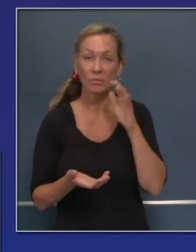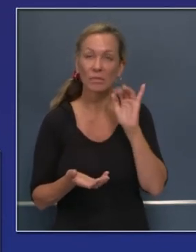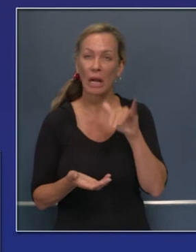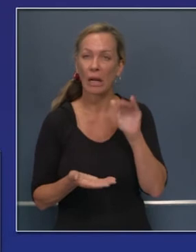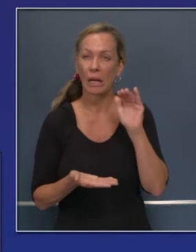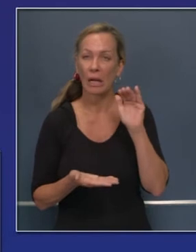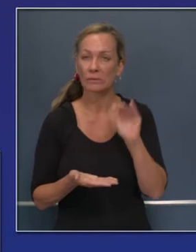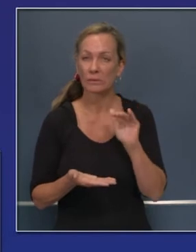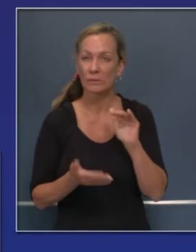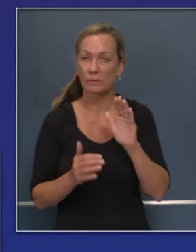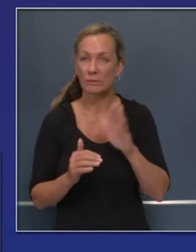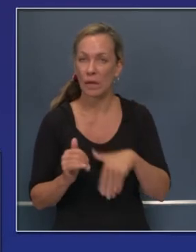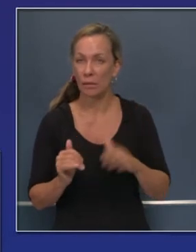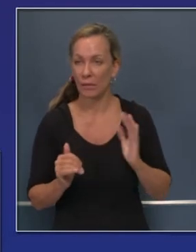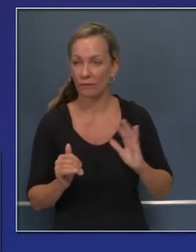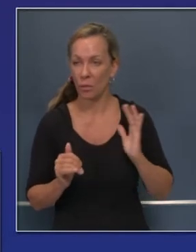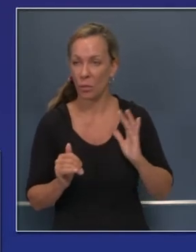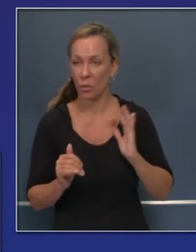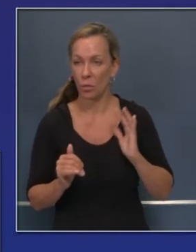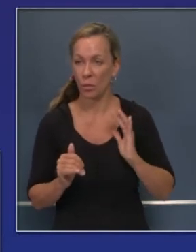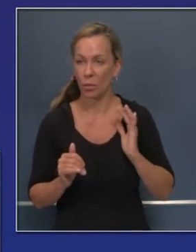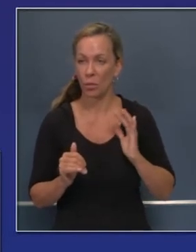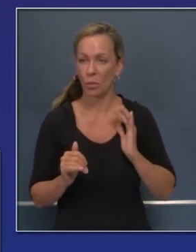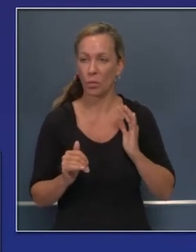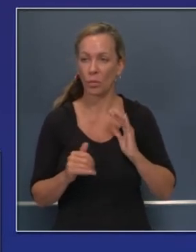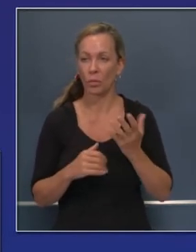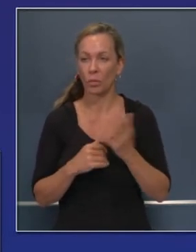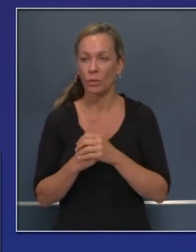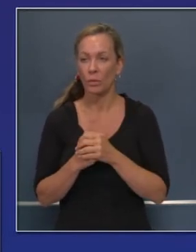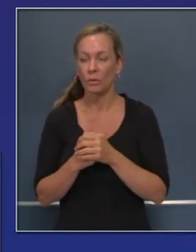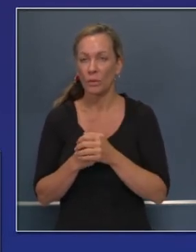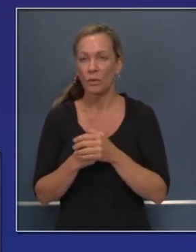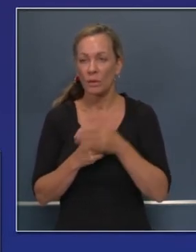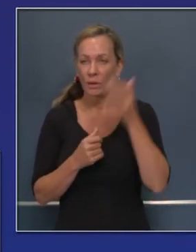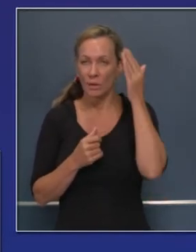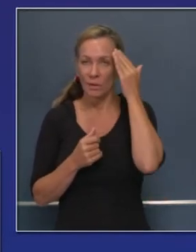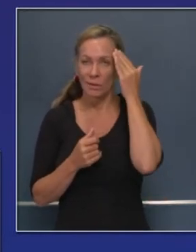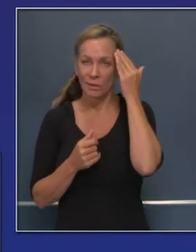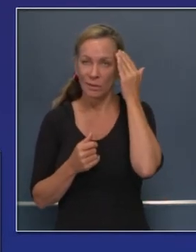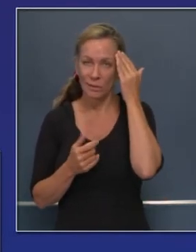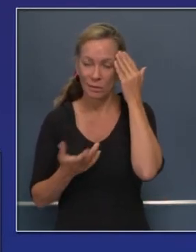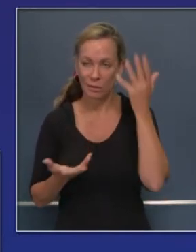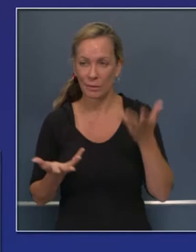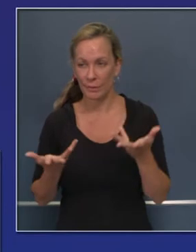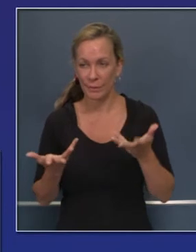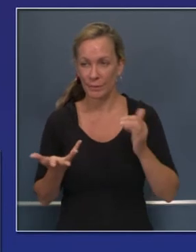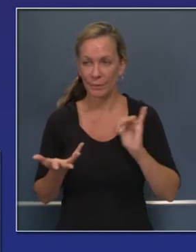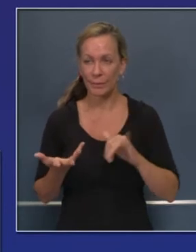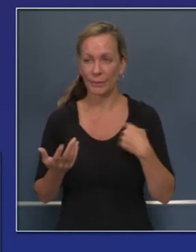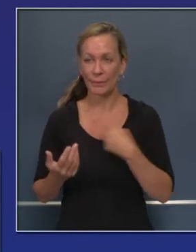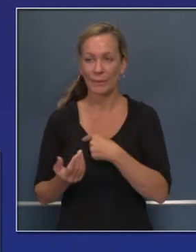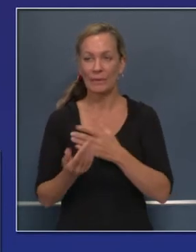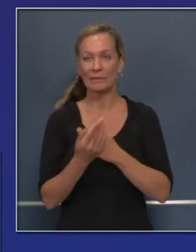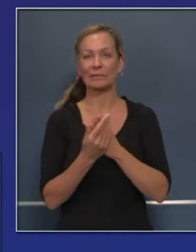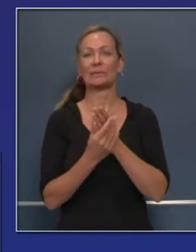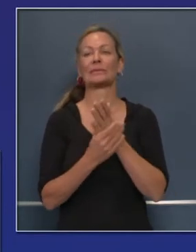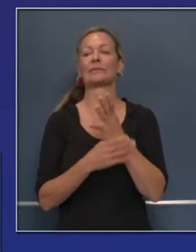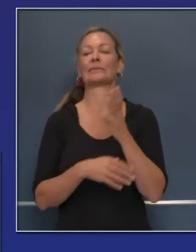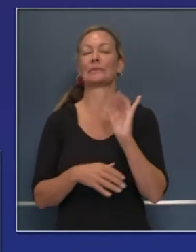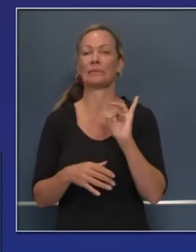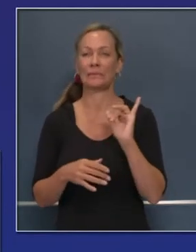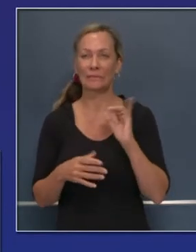nos sorprende si están interesados en saber los números. Estamos viviendo